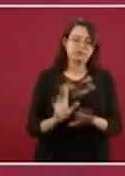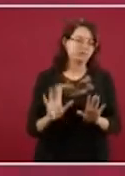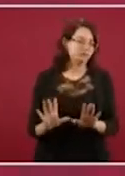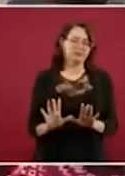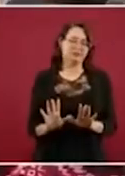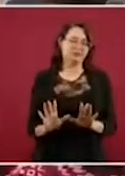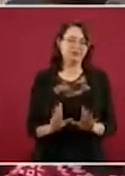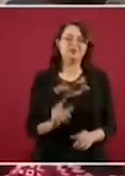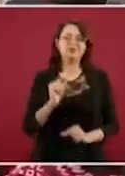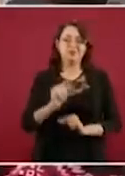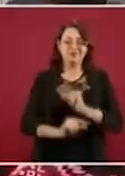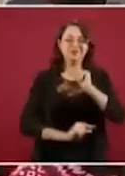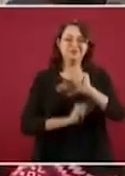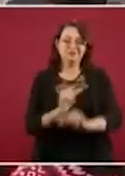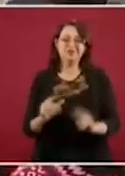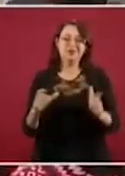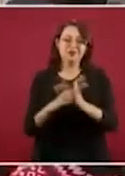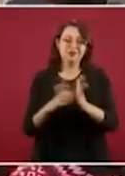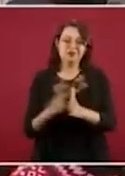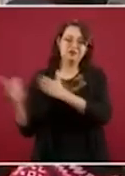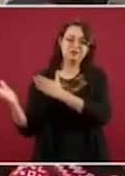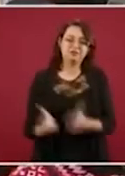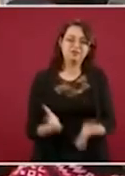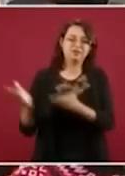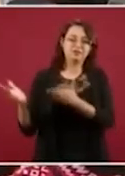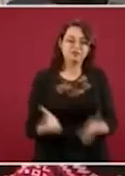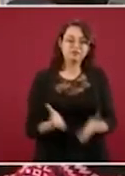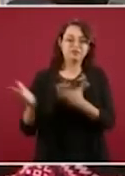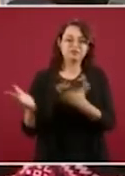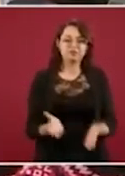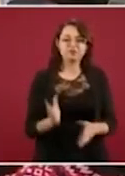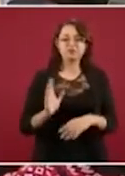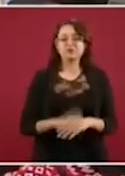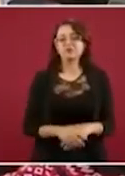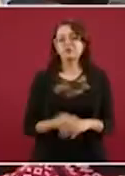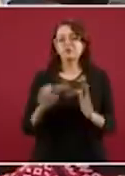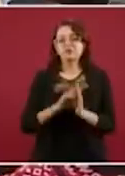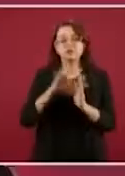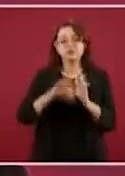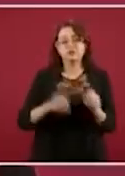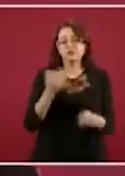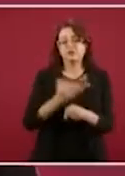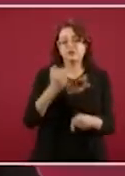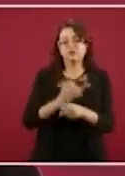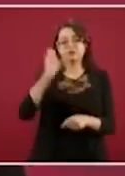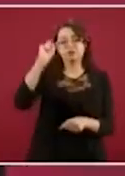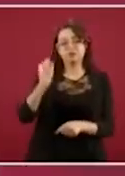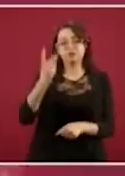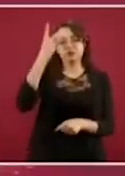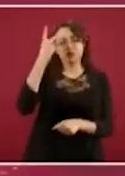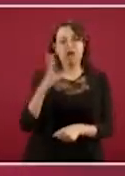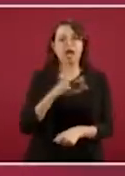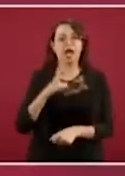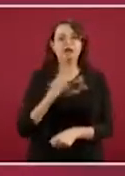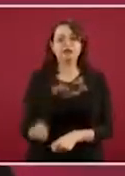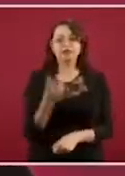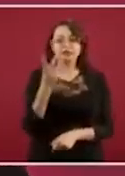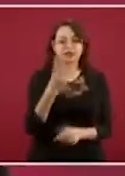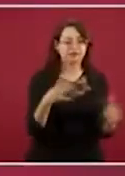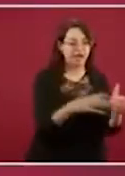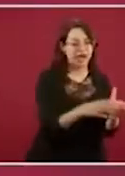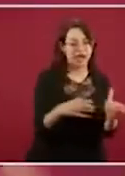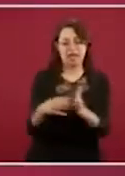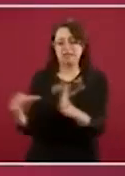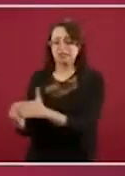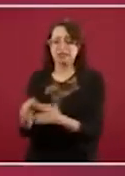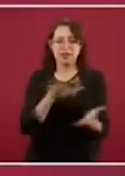así van llegando las cajas. Pero dicen, no, ya venimos de una gira de San Luis Potosí, nada más te traemos tres cajas de solicitudes,